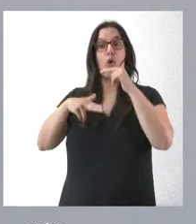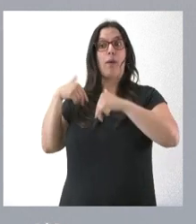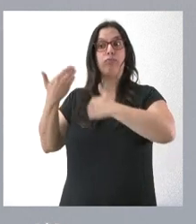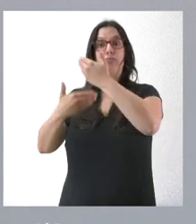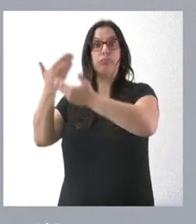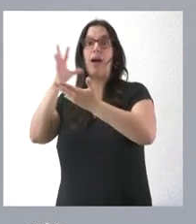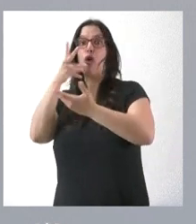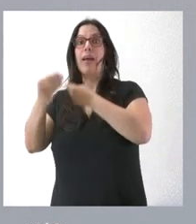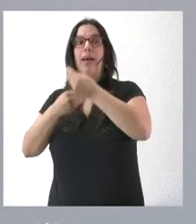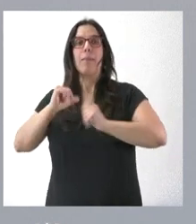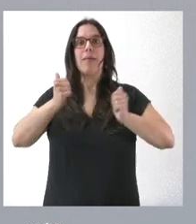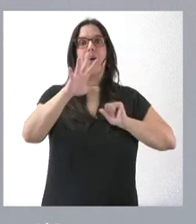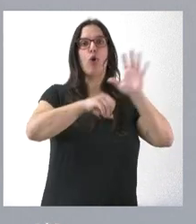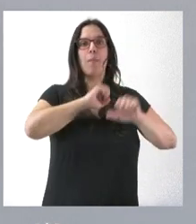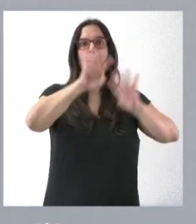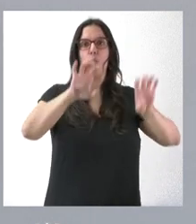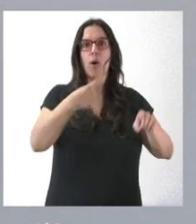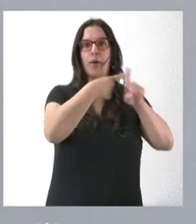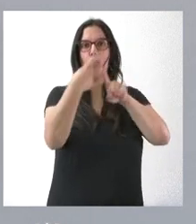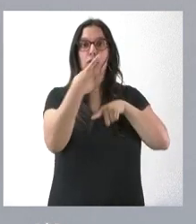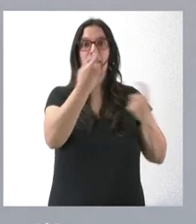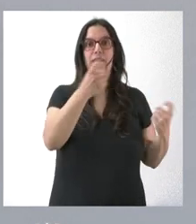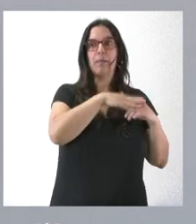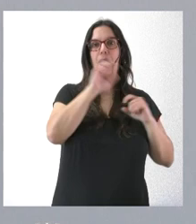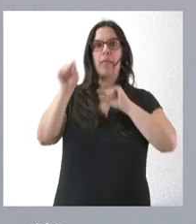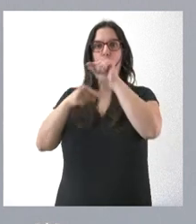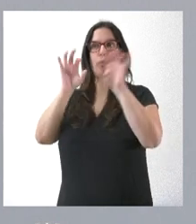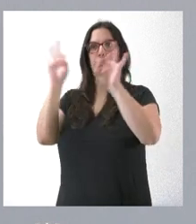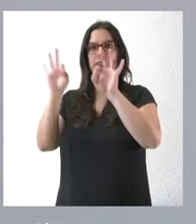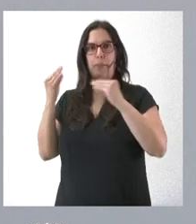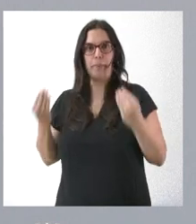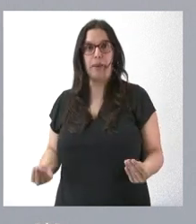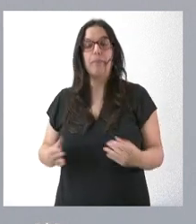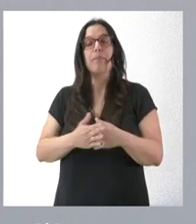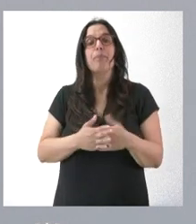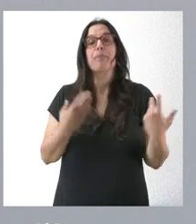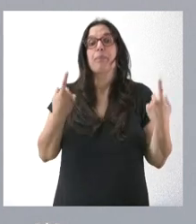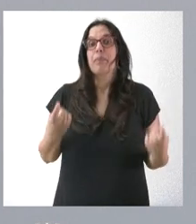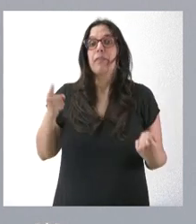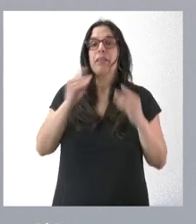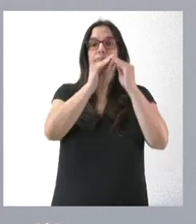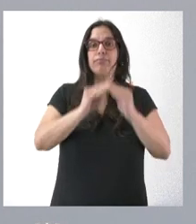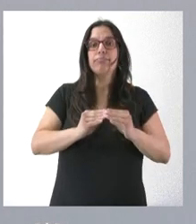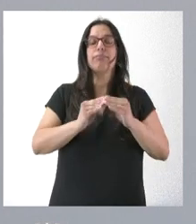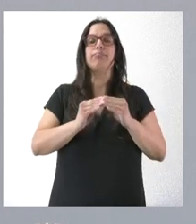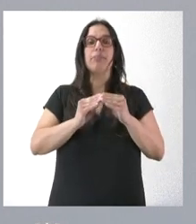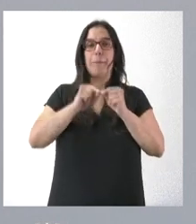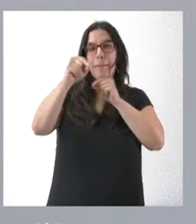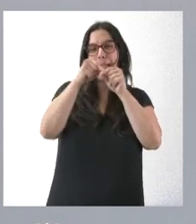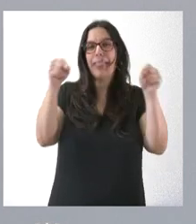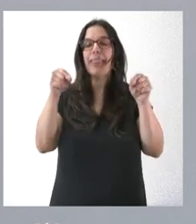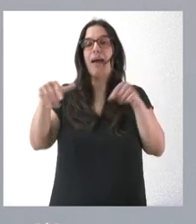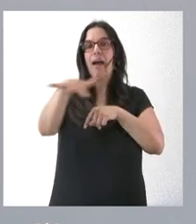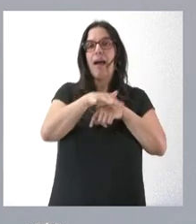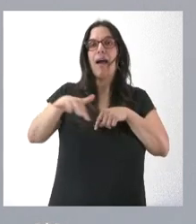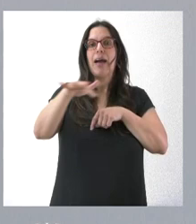Lo que se hace ahora es dotar del mobiliario de este edificio y, por tanto, se requiere el montaje de los muebles a medida, del área